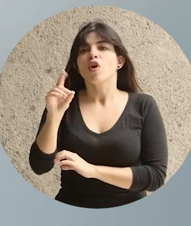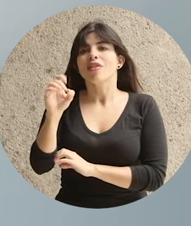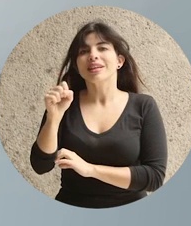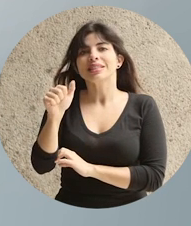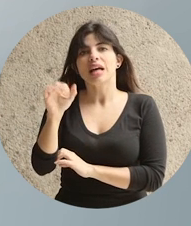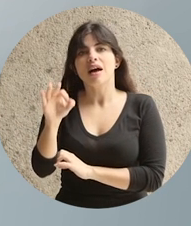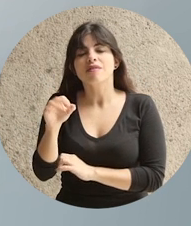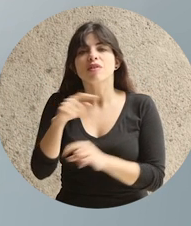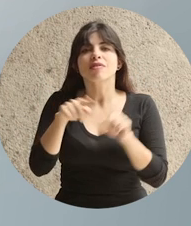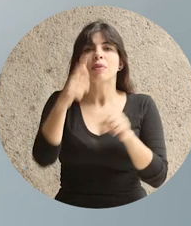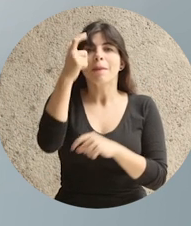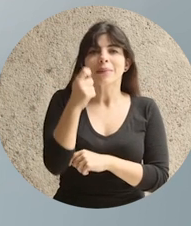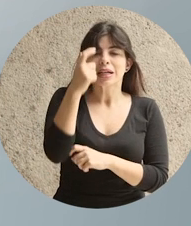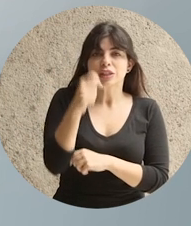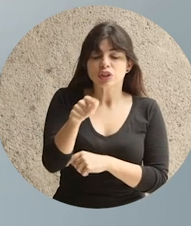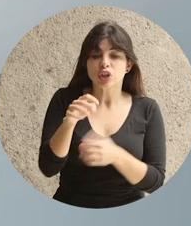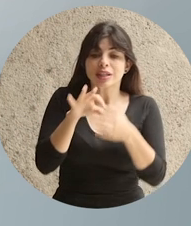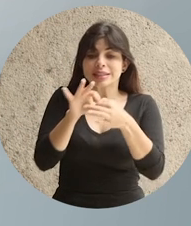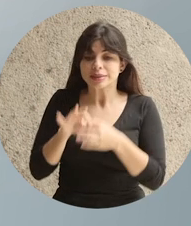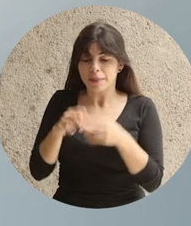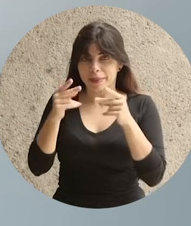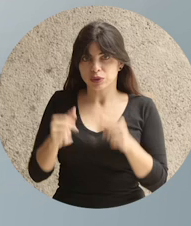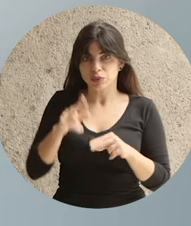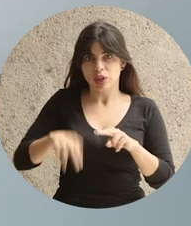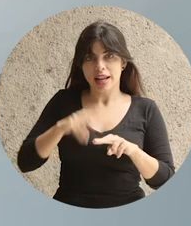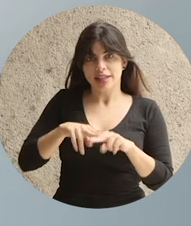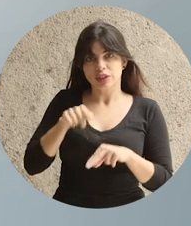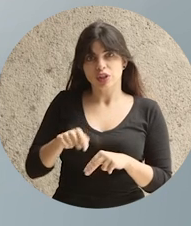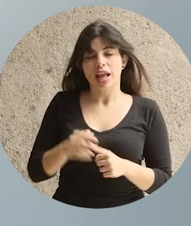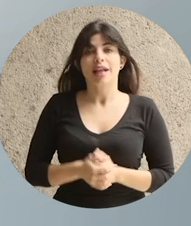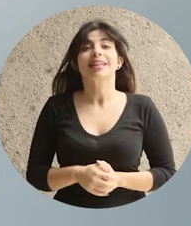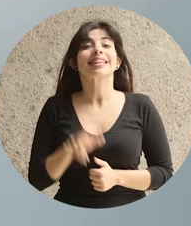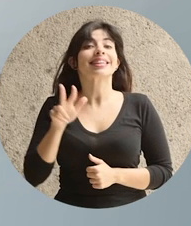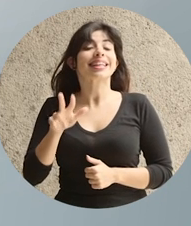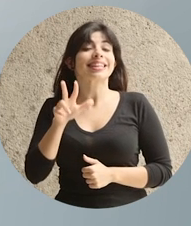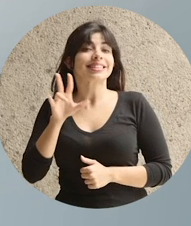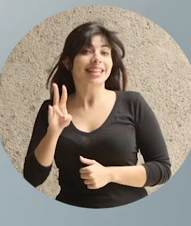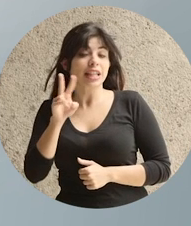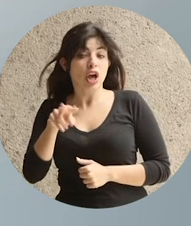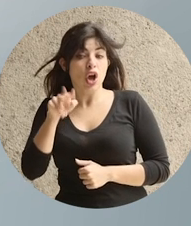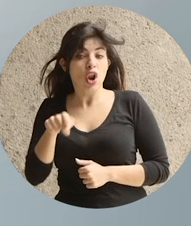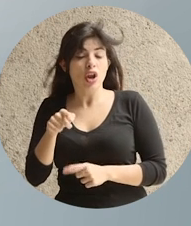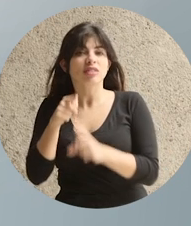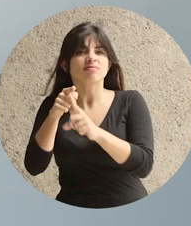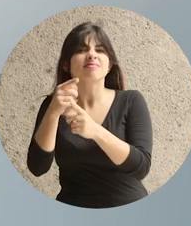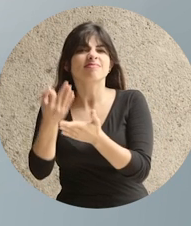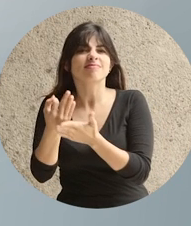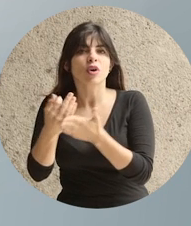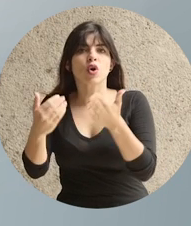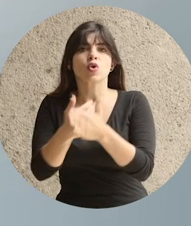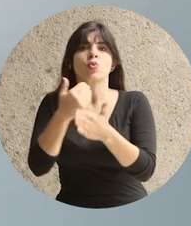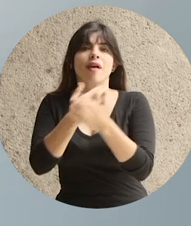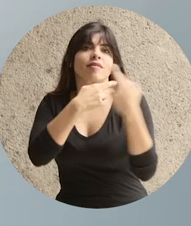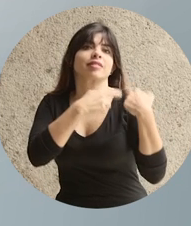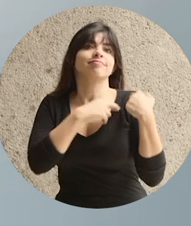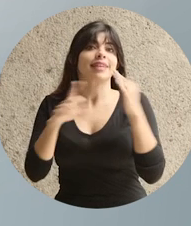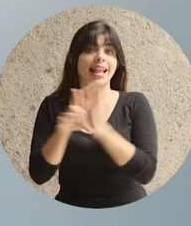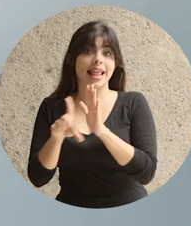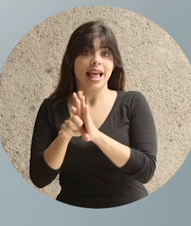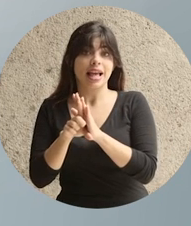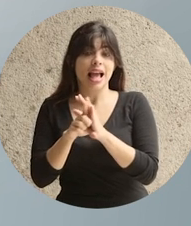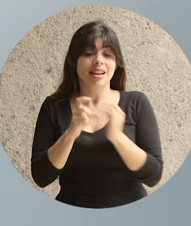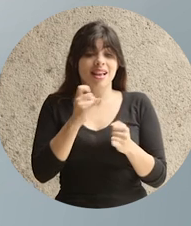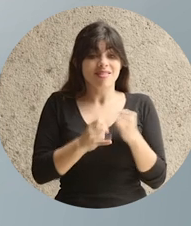como FODESAF y los regímenes de pensiones con cargo al presupuesto nacional. 37 colones se utilizan para financiar nuevas obligaciones